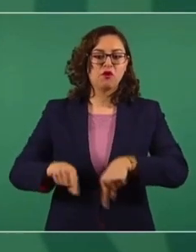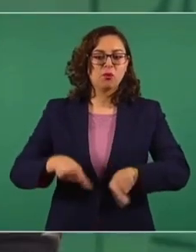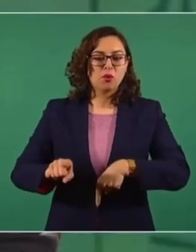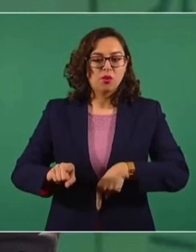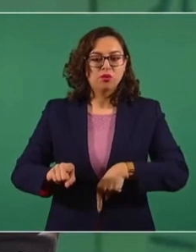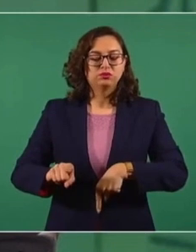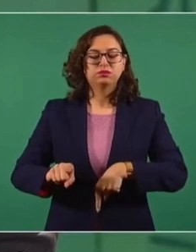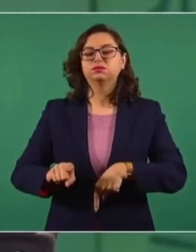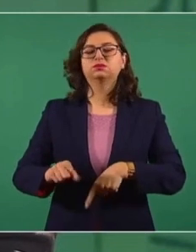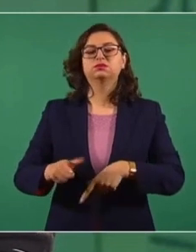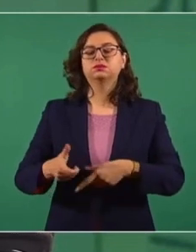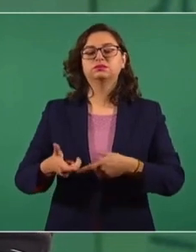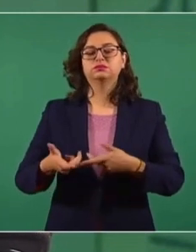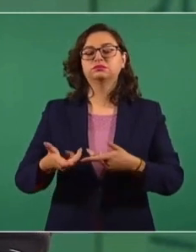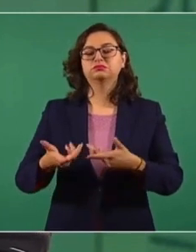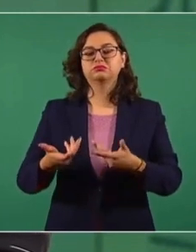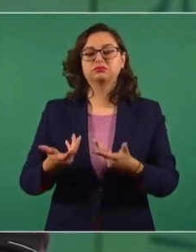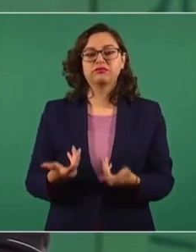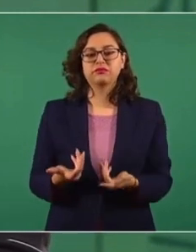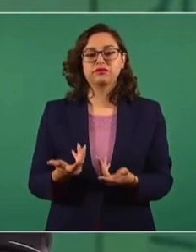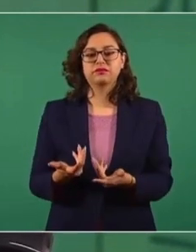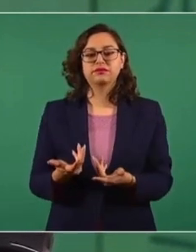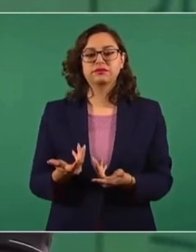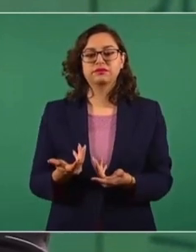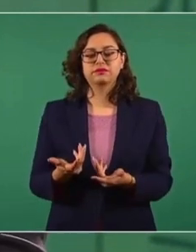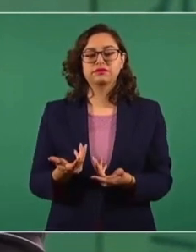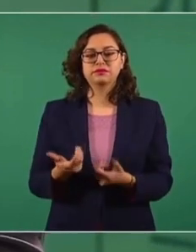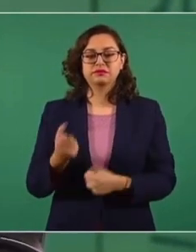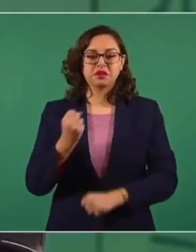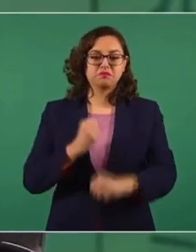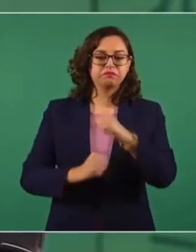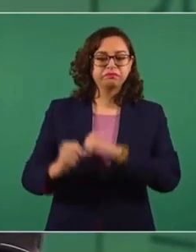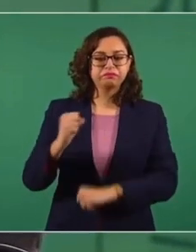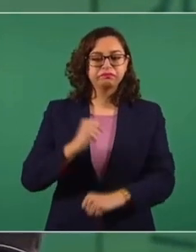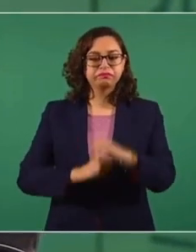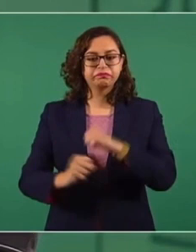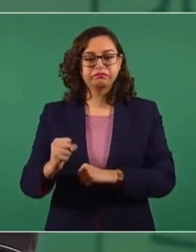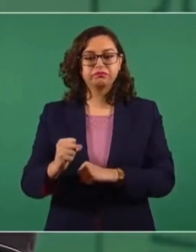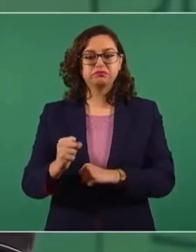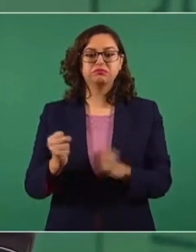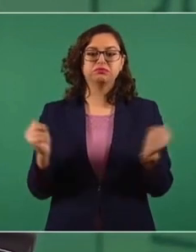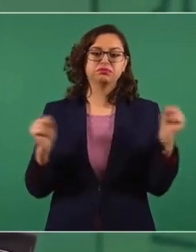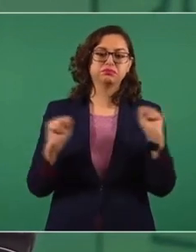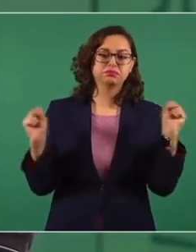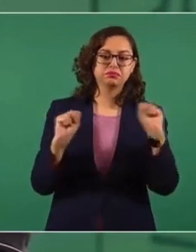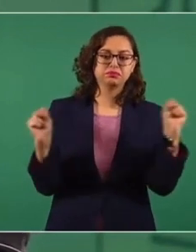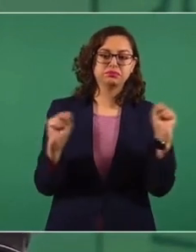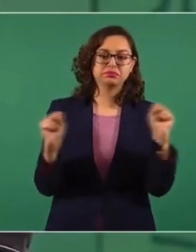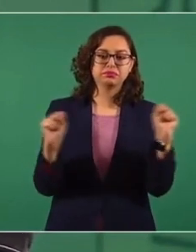los que boxean, los que corren,